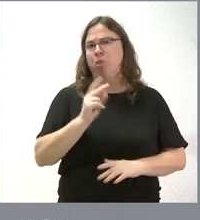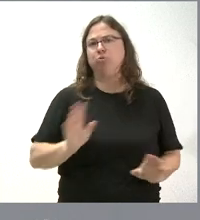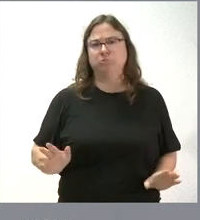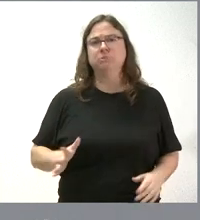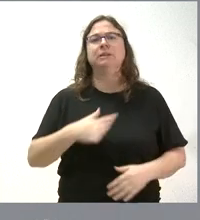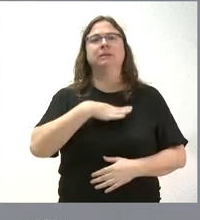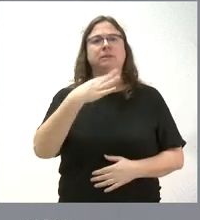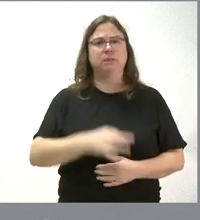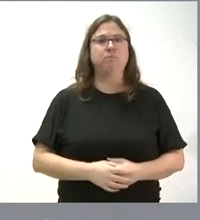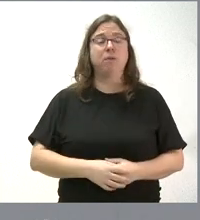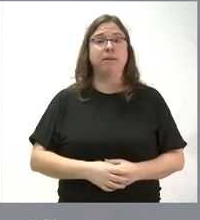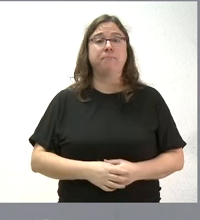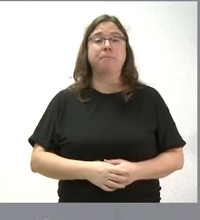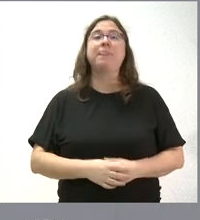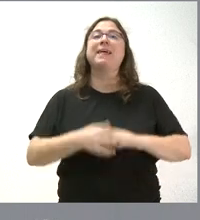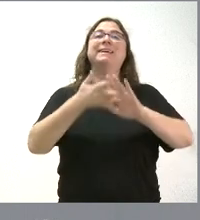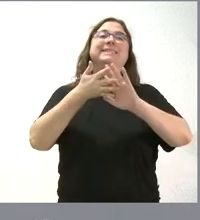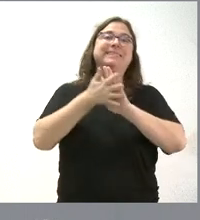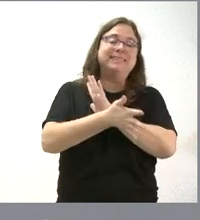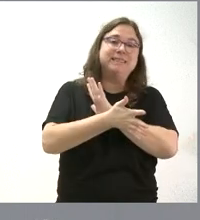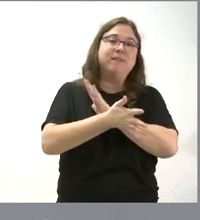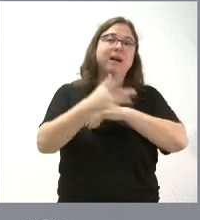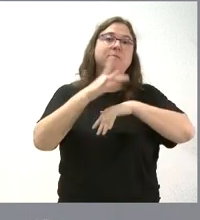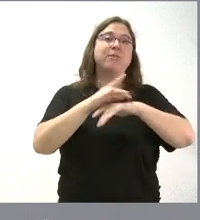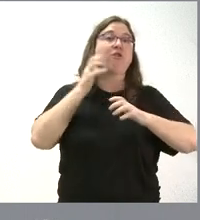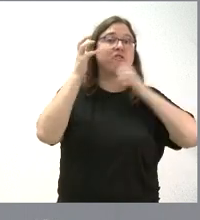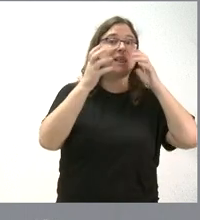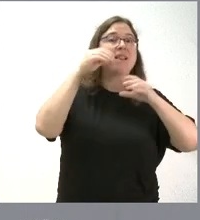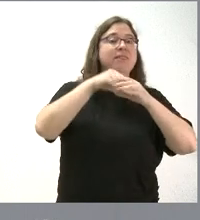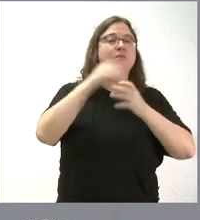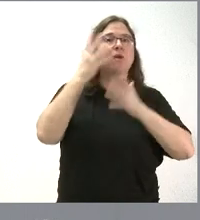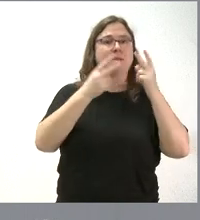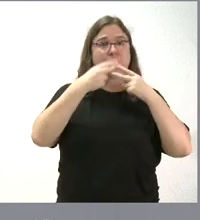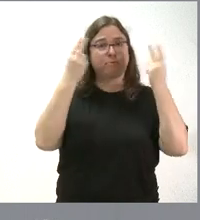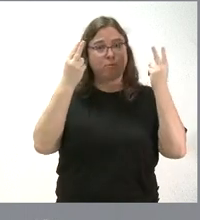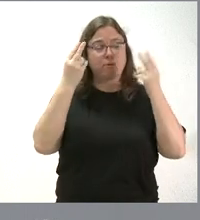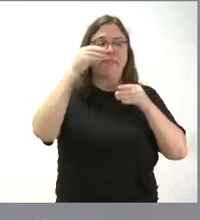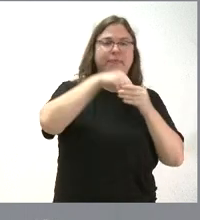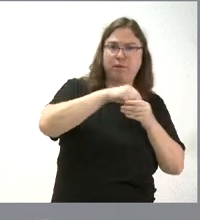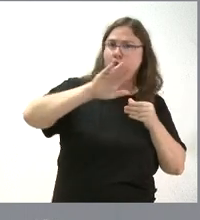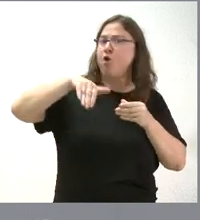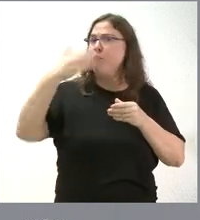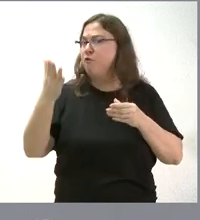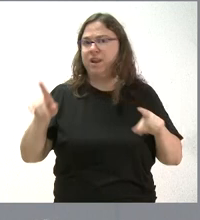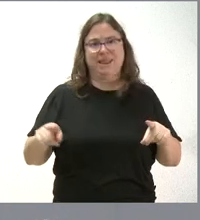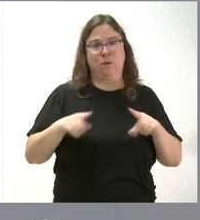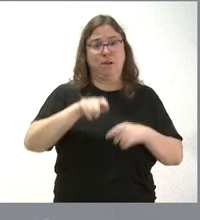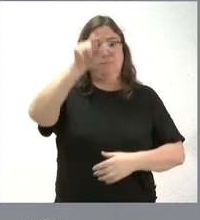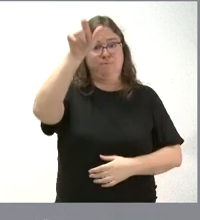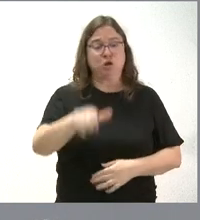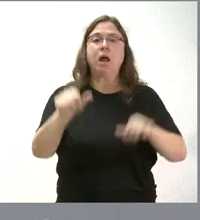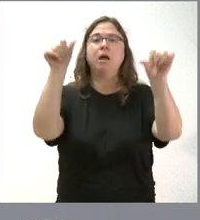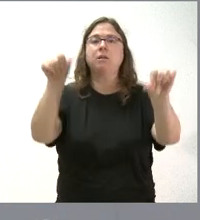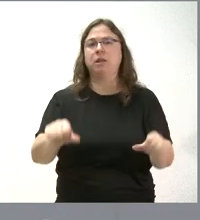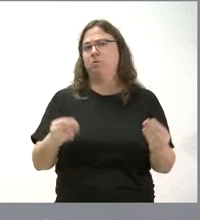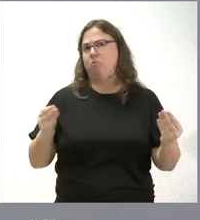que, por tanto, el veterinario, para estos servicios dentro de la Administración pública o no, es una persona que ha tenido una titulación